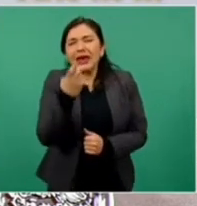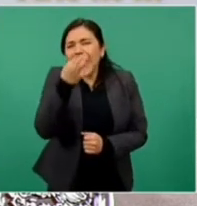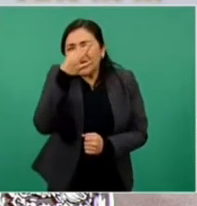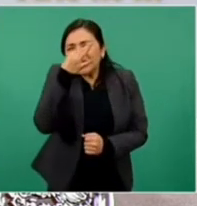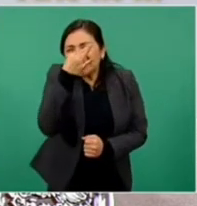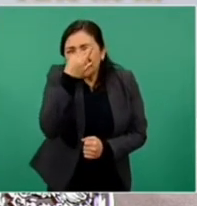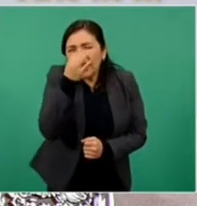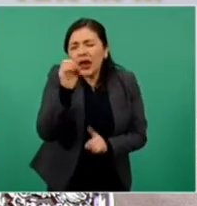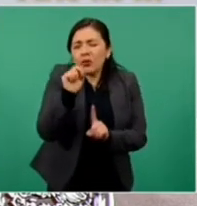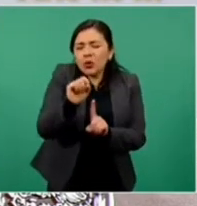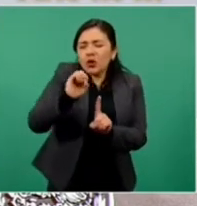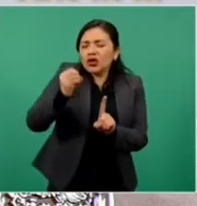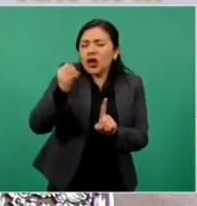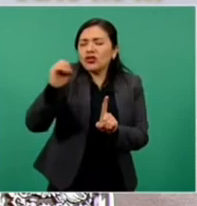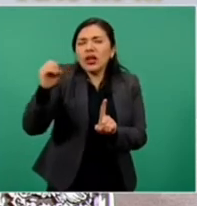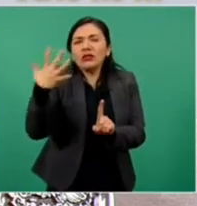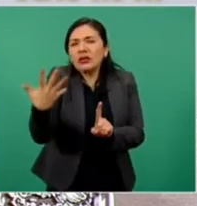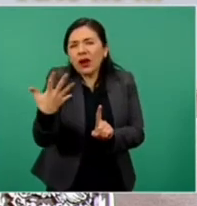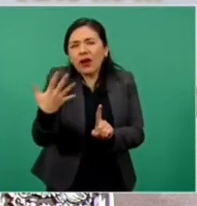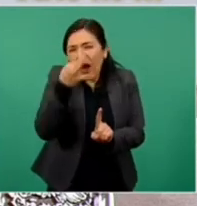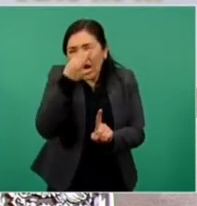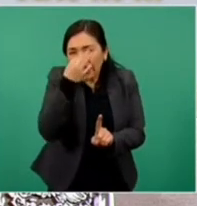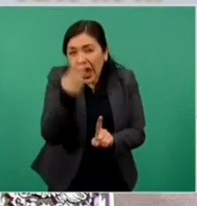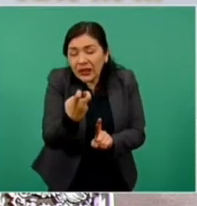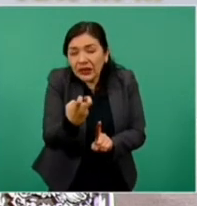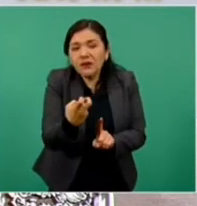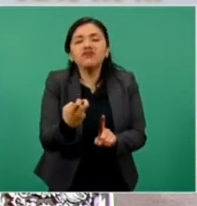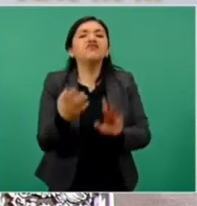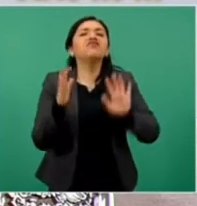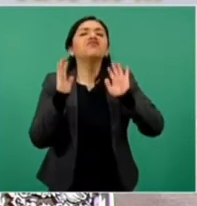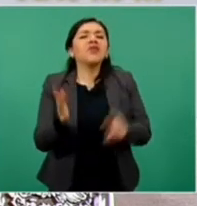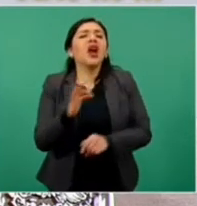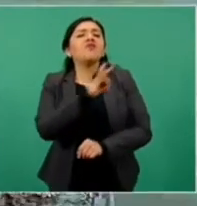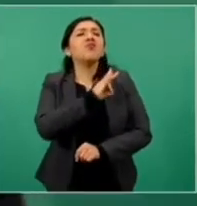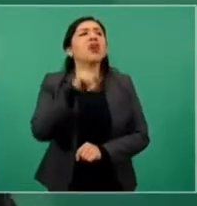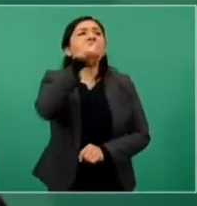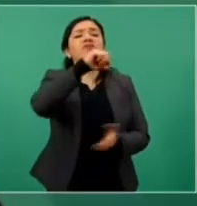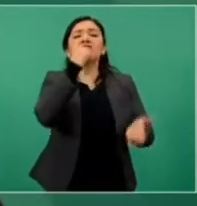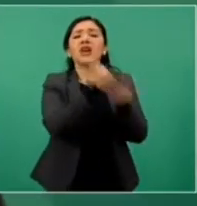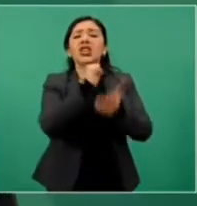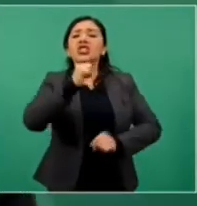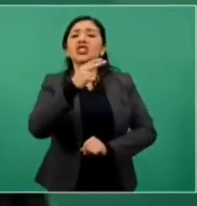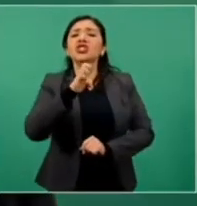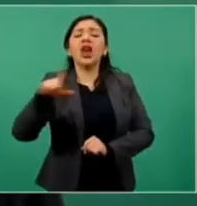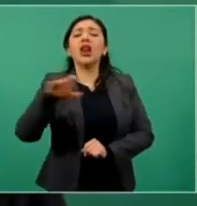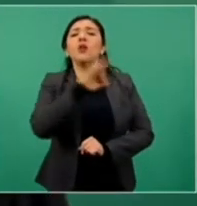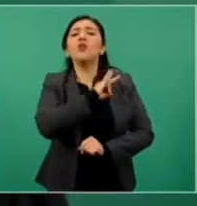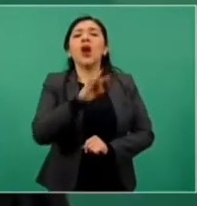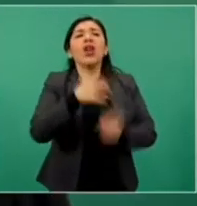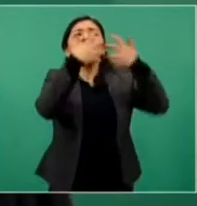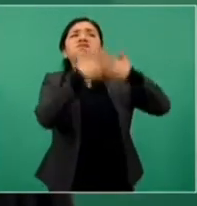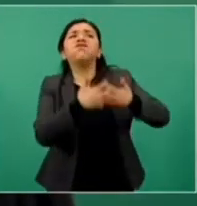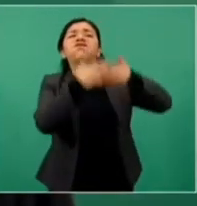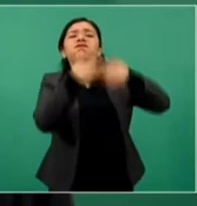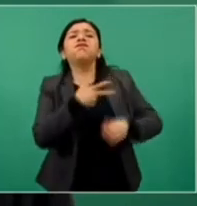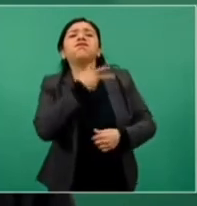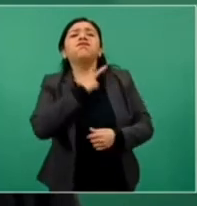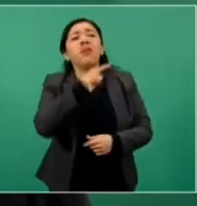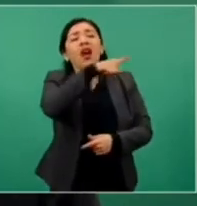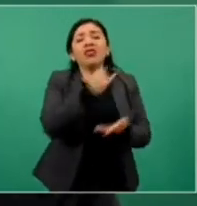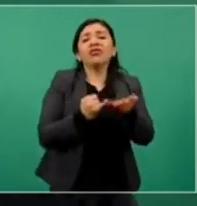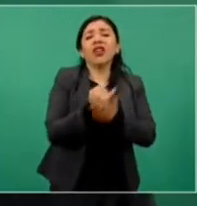insignificante porcentual le permitía a Shell operar la refinería y tomar las